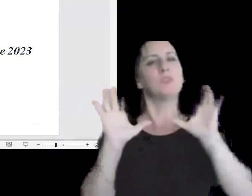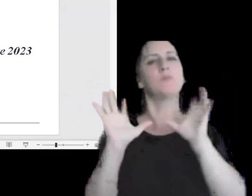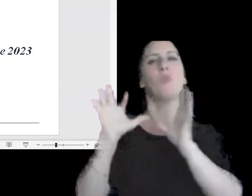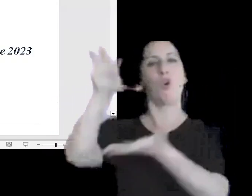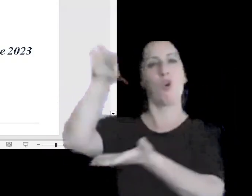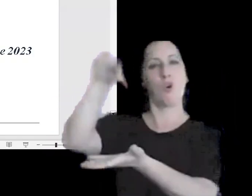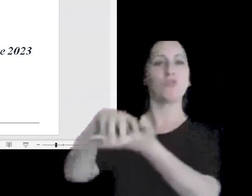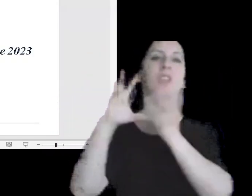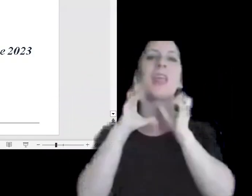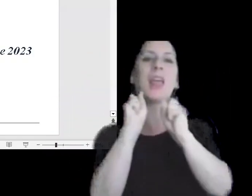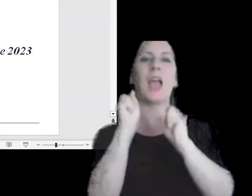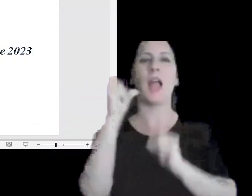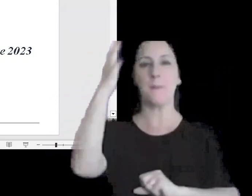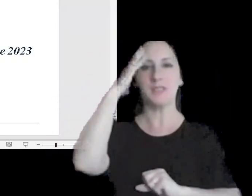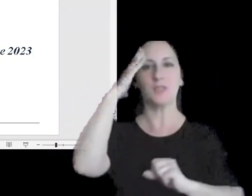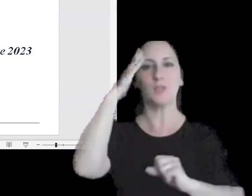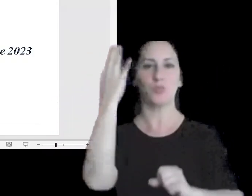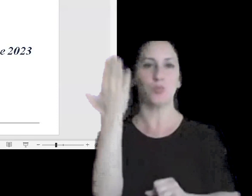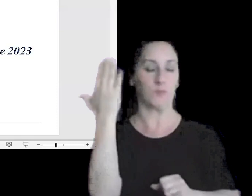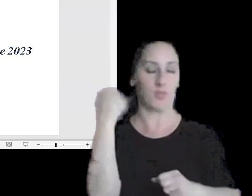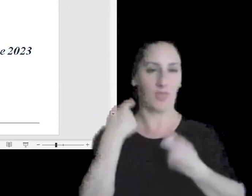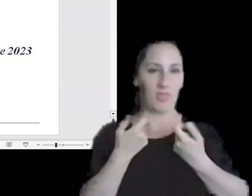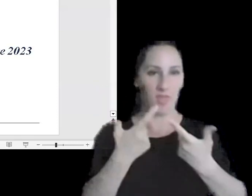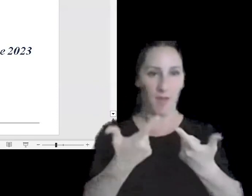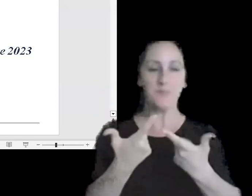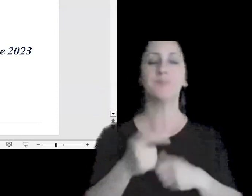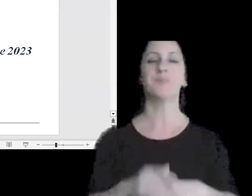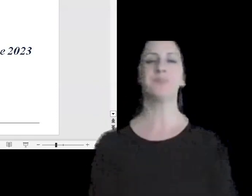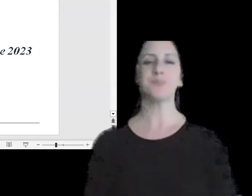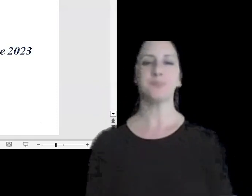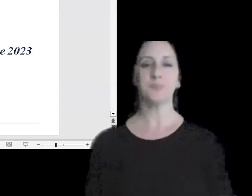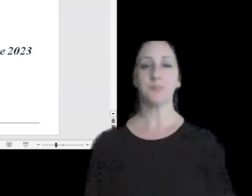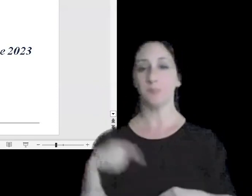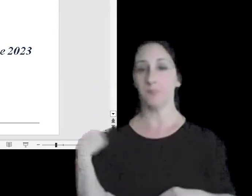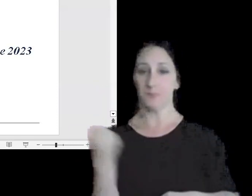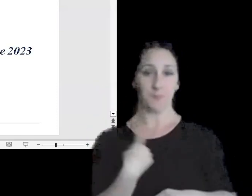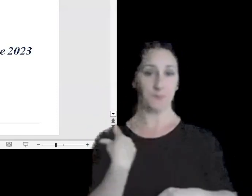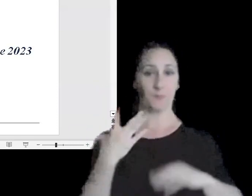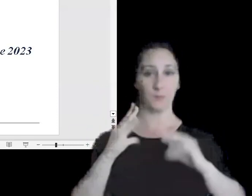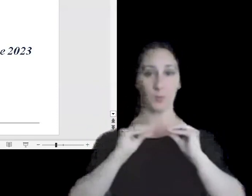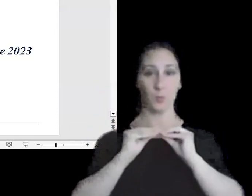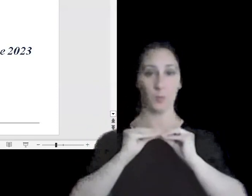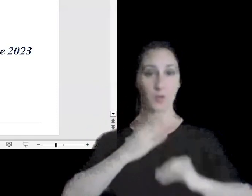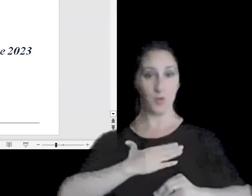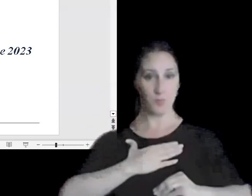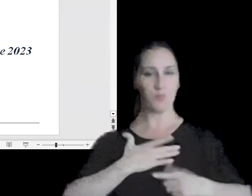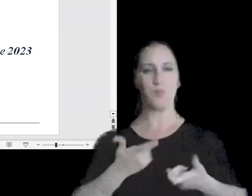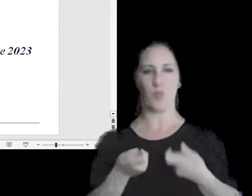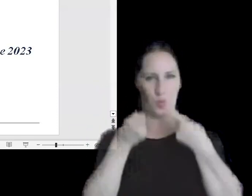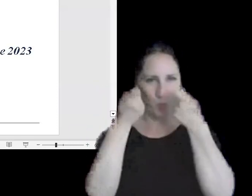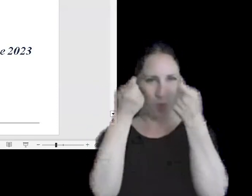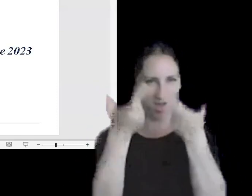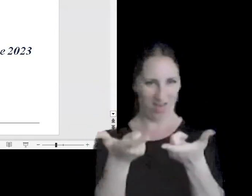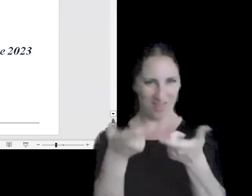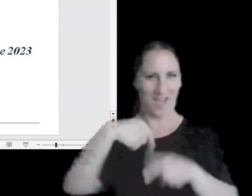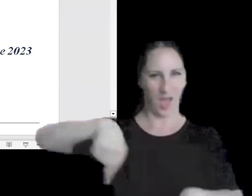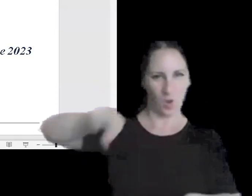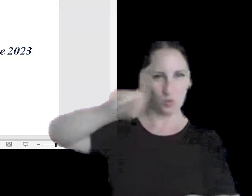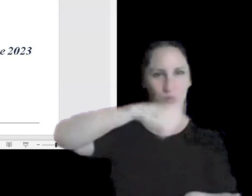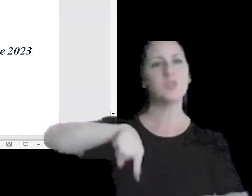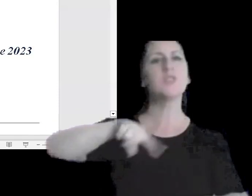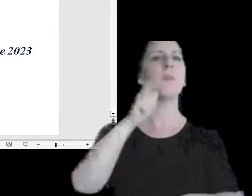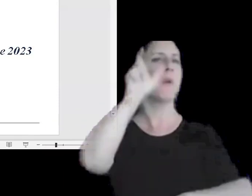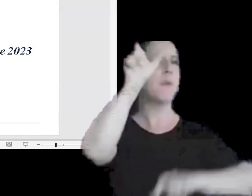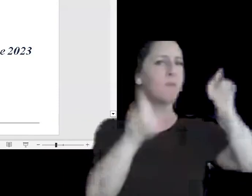Capacitación y Cultura donde luego mis colegas seguramente se los van a hacer llegar para que todos puedan